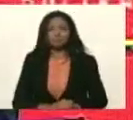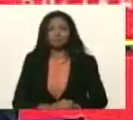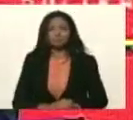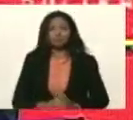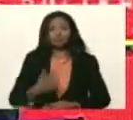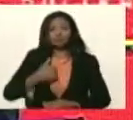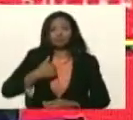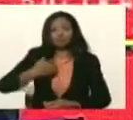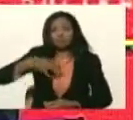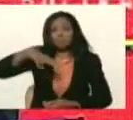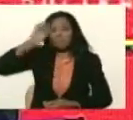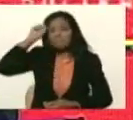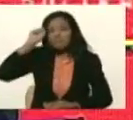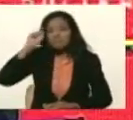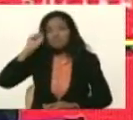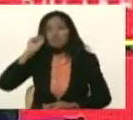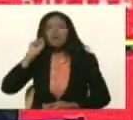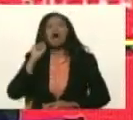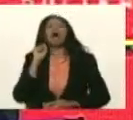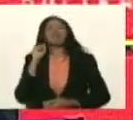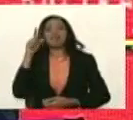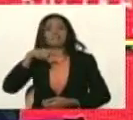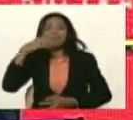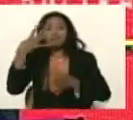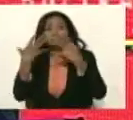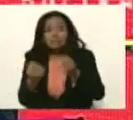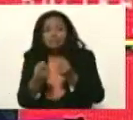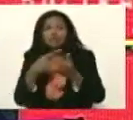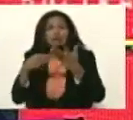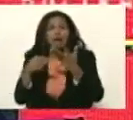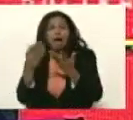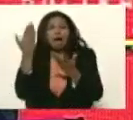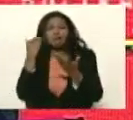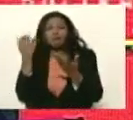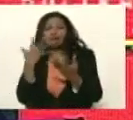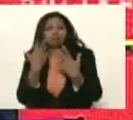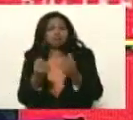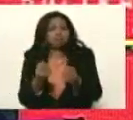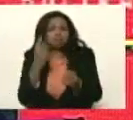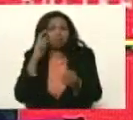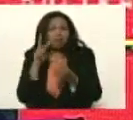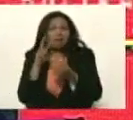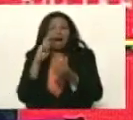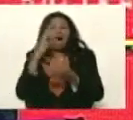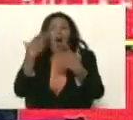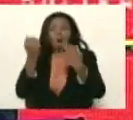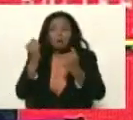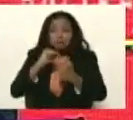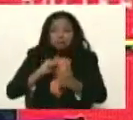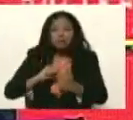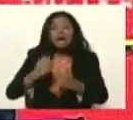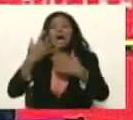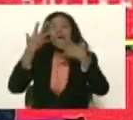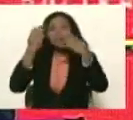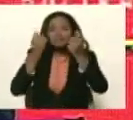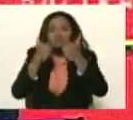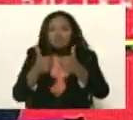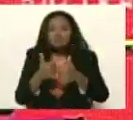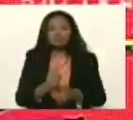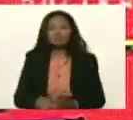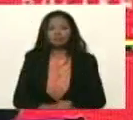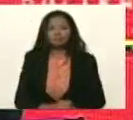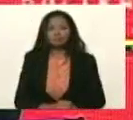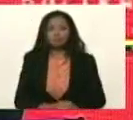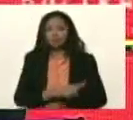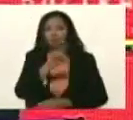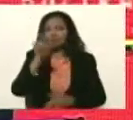aprendí, y comprendí, cosas que antes no, veía, que no entendía, y